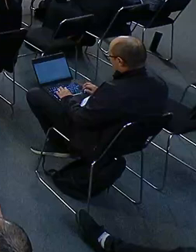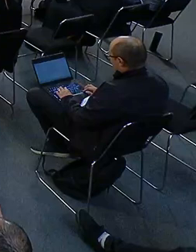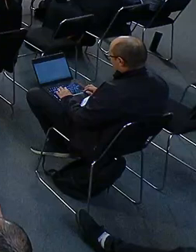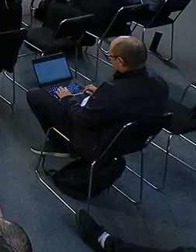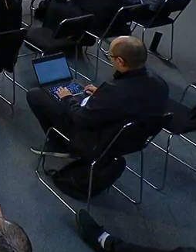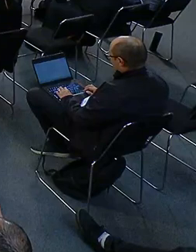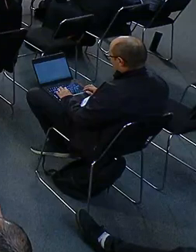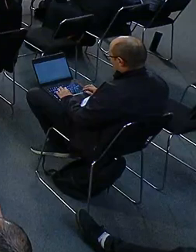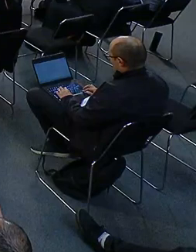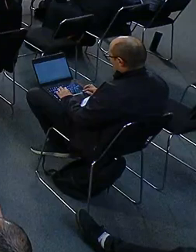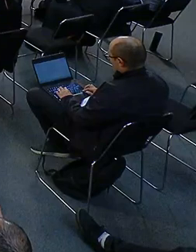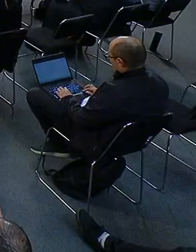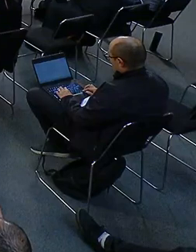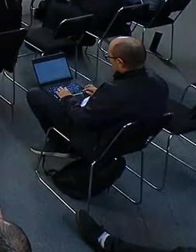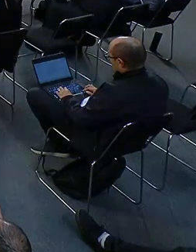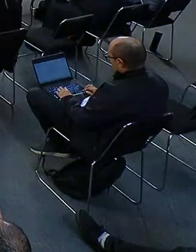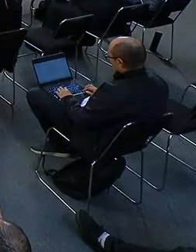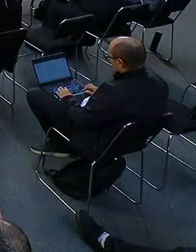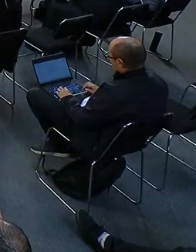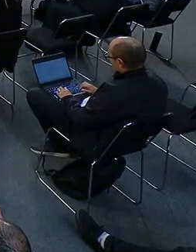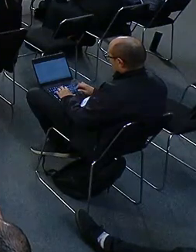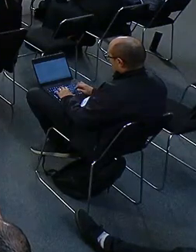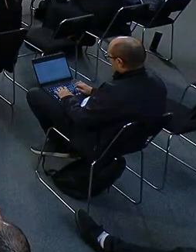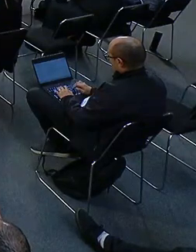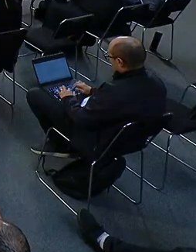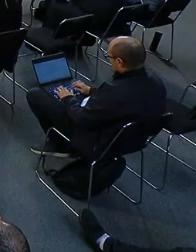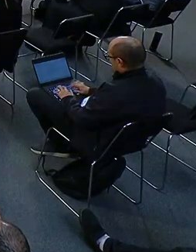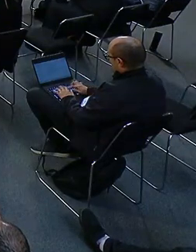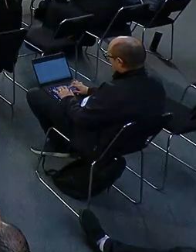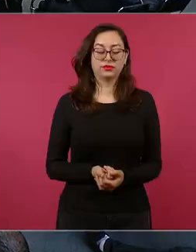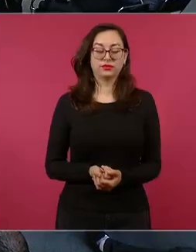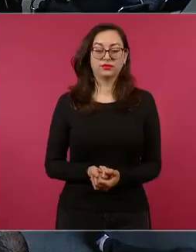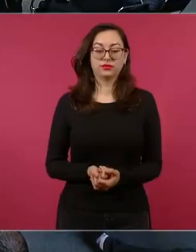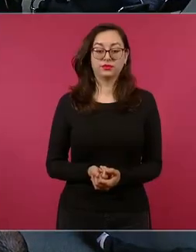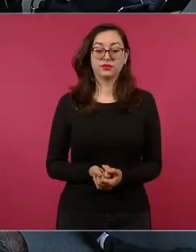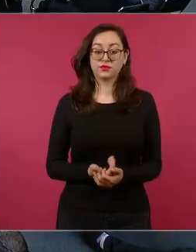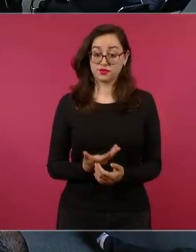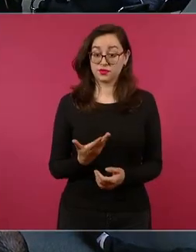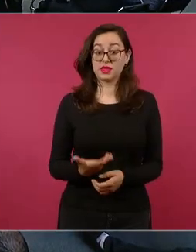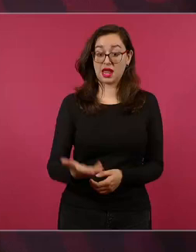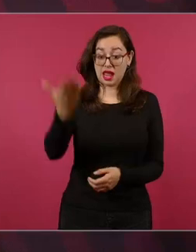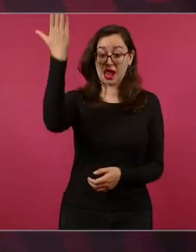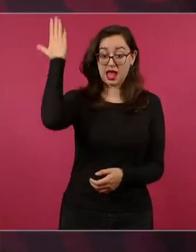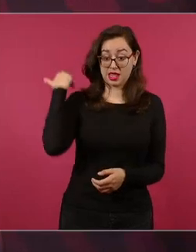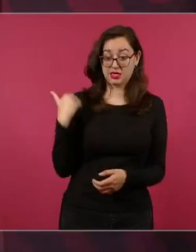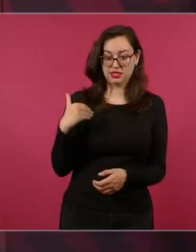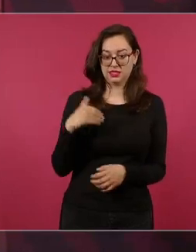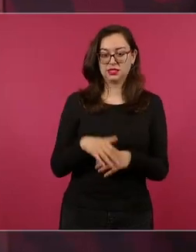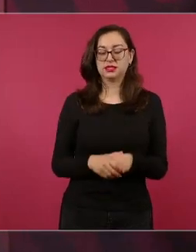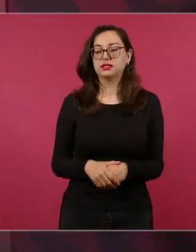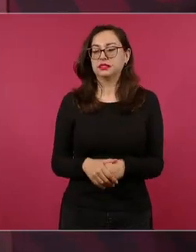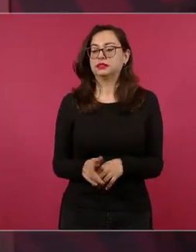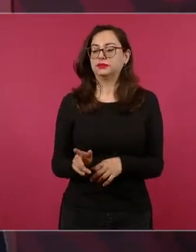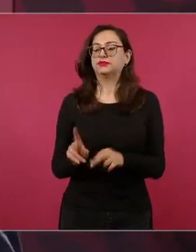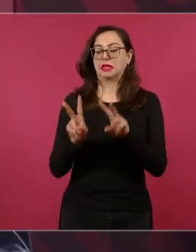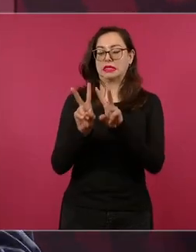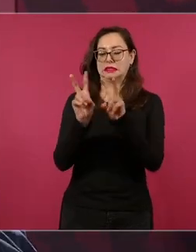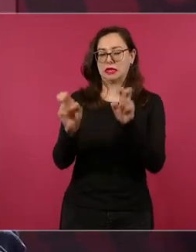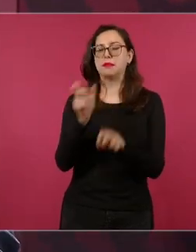el movimiento que hubo de los pozos petroleros y